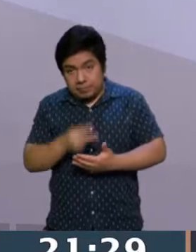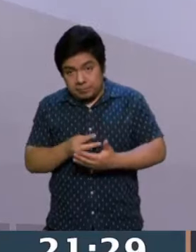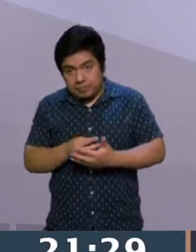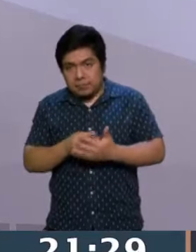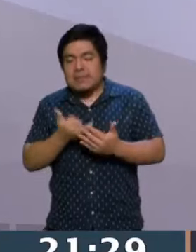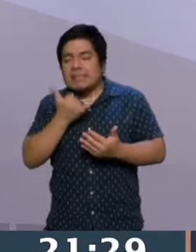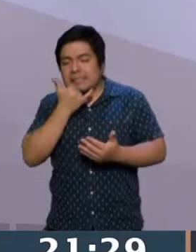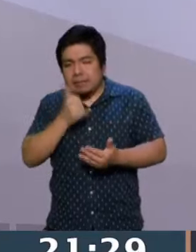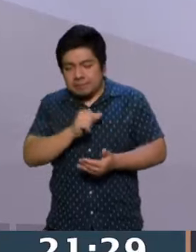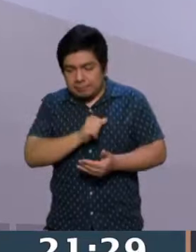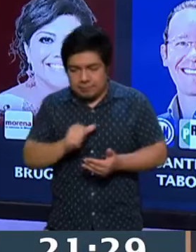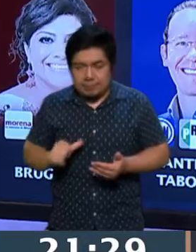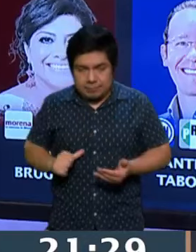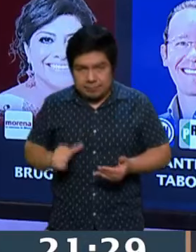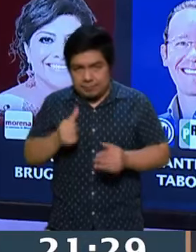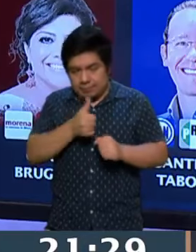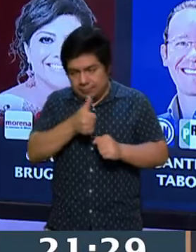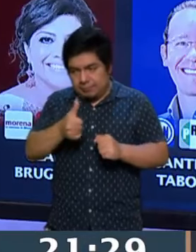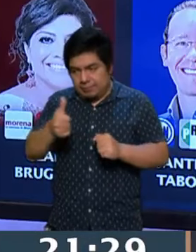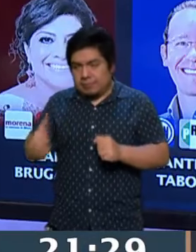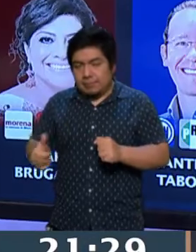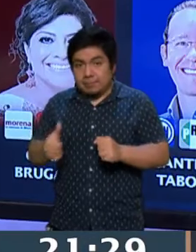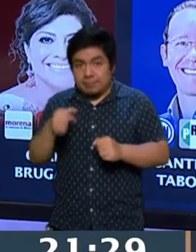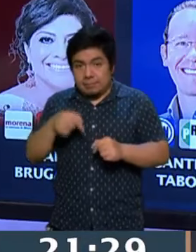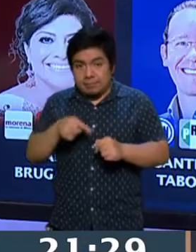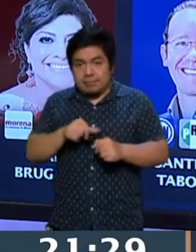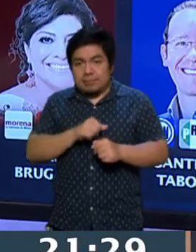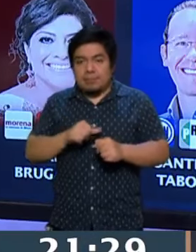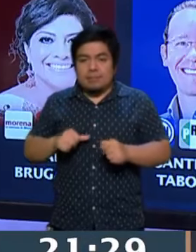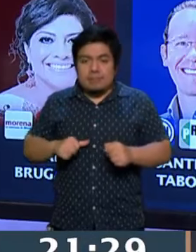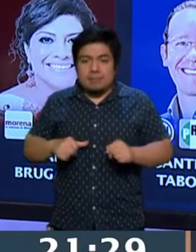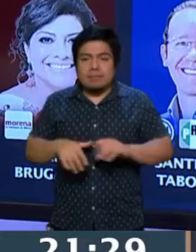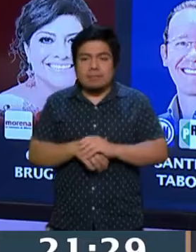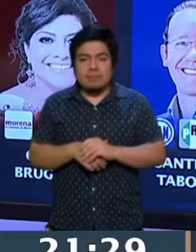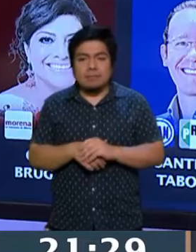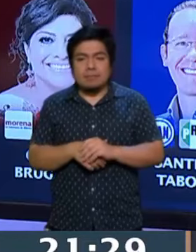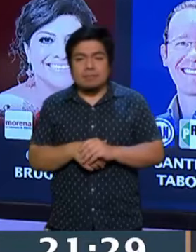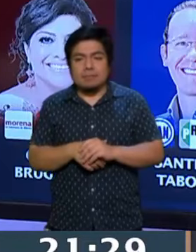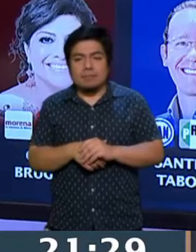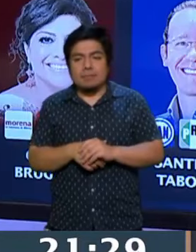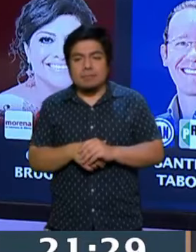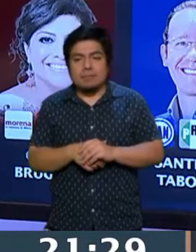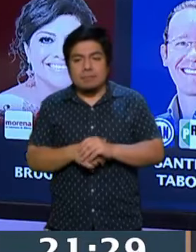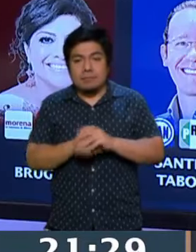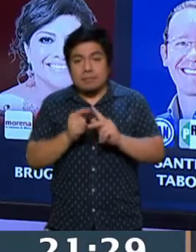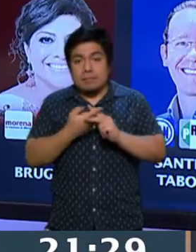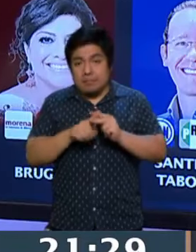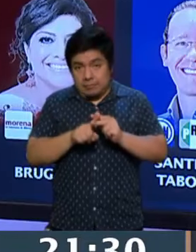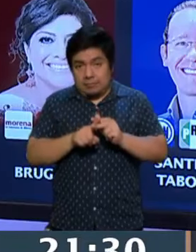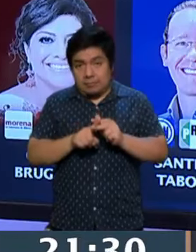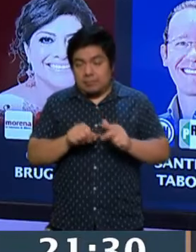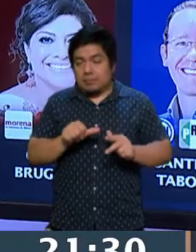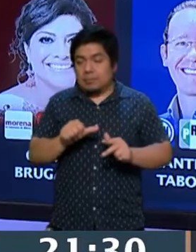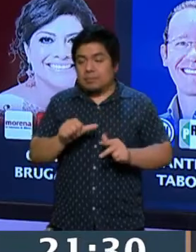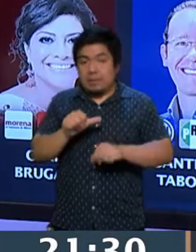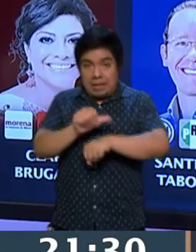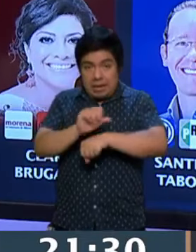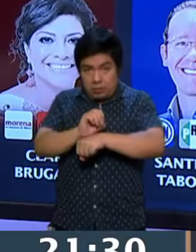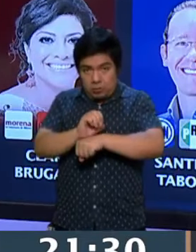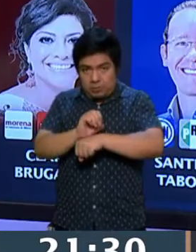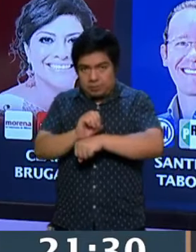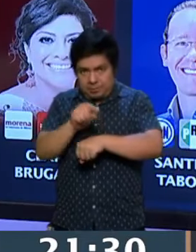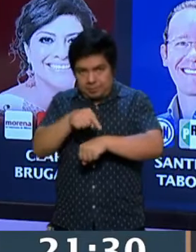Las alcaldías. Vamos con las alcaldías de la Ciudad de México. Bueno, empezamos con Álvaro Obregón.